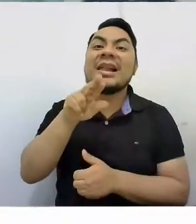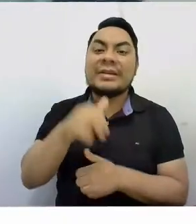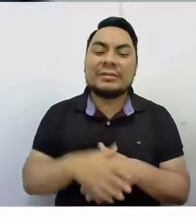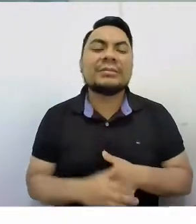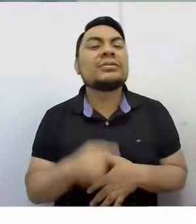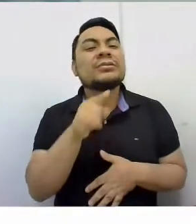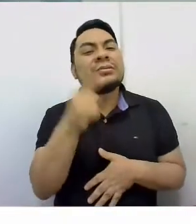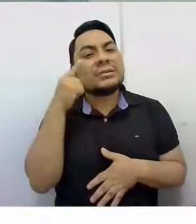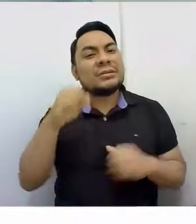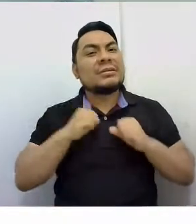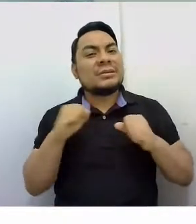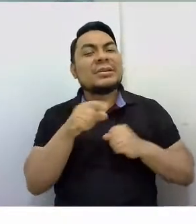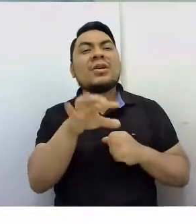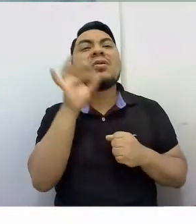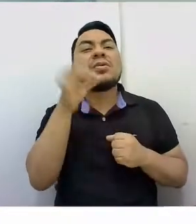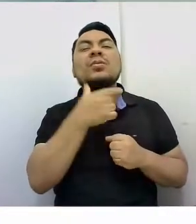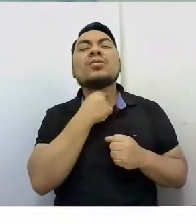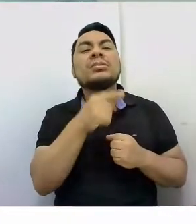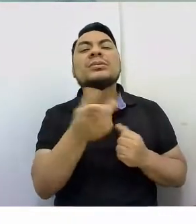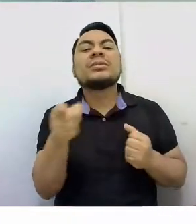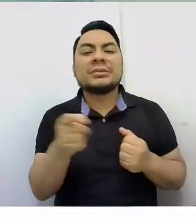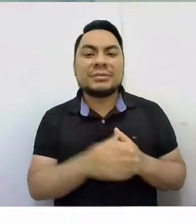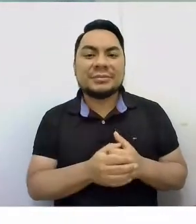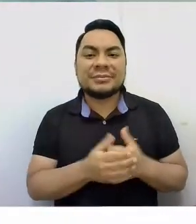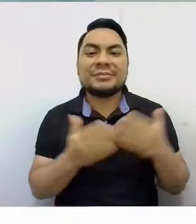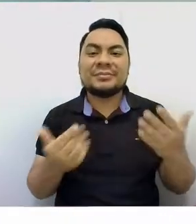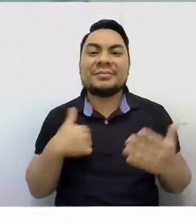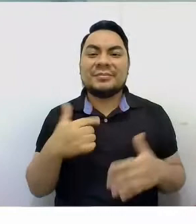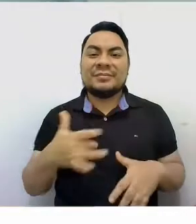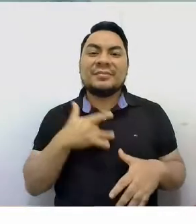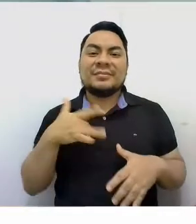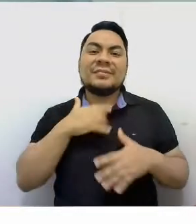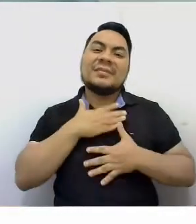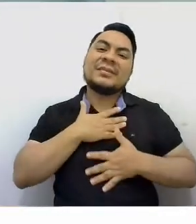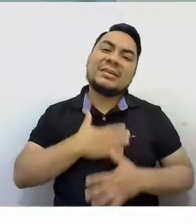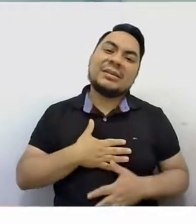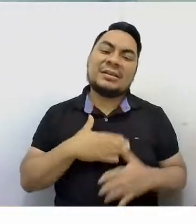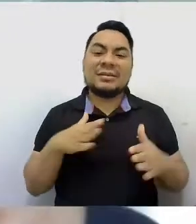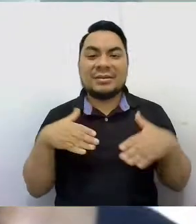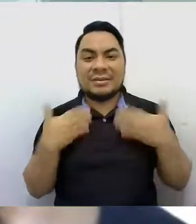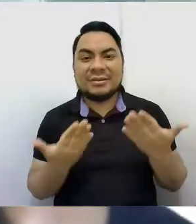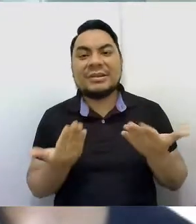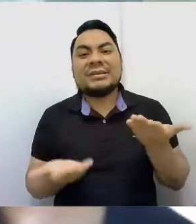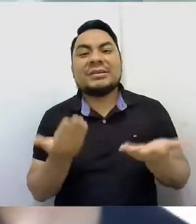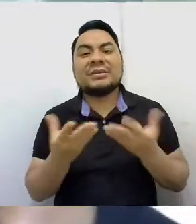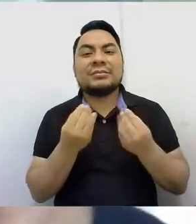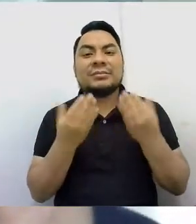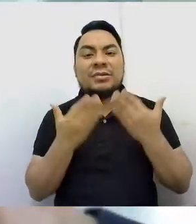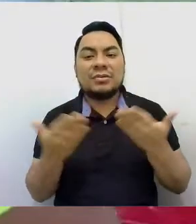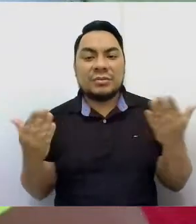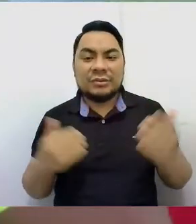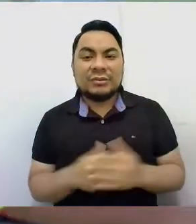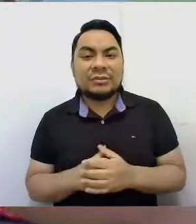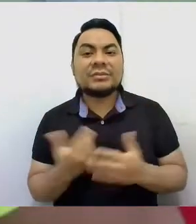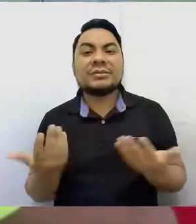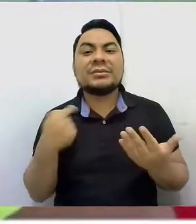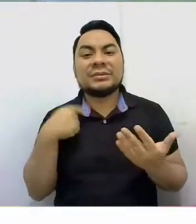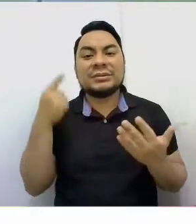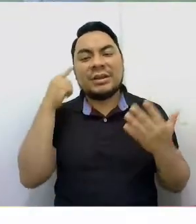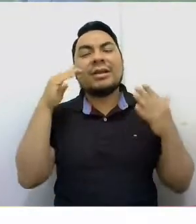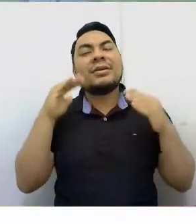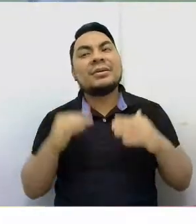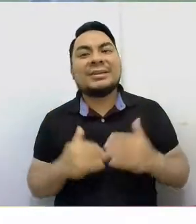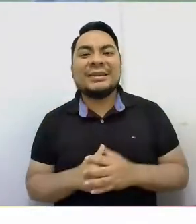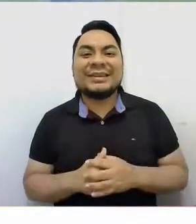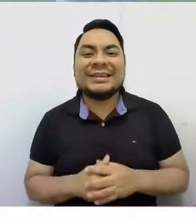gimnasia que te gusta? No sé, siento que me relajo. Puedo hacer, no sé, varias cosas. Me desestreso. Antes no me